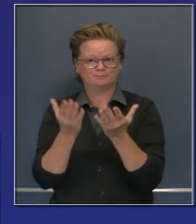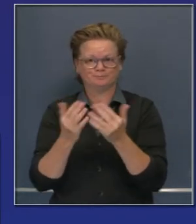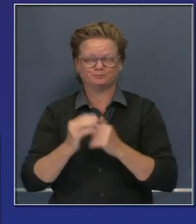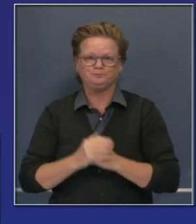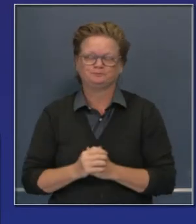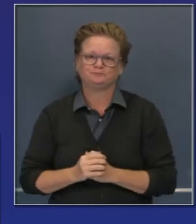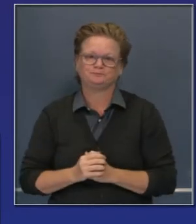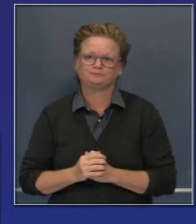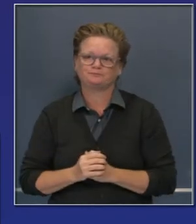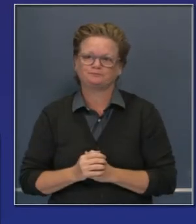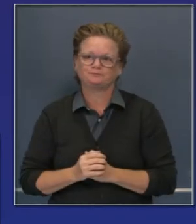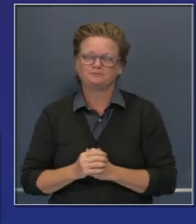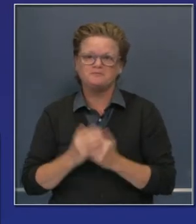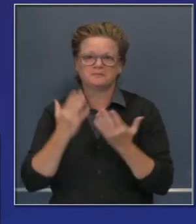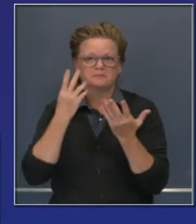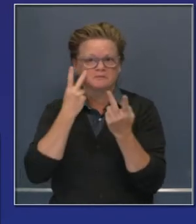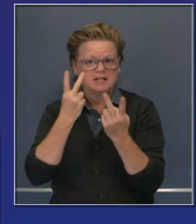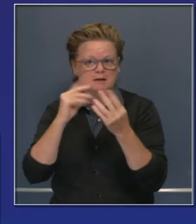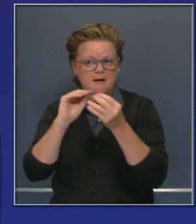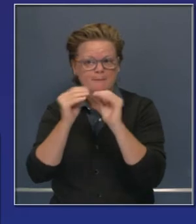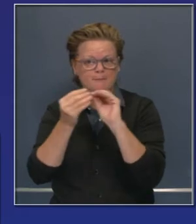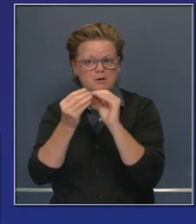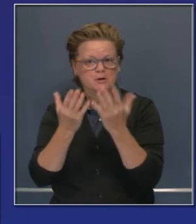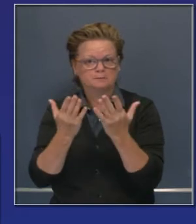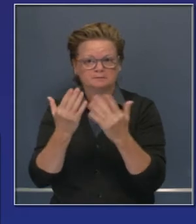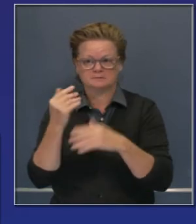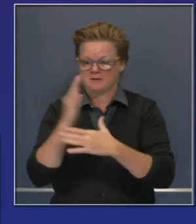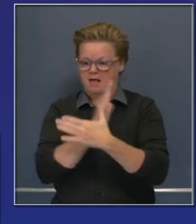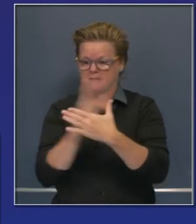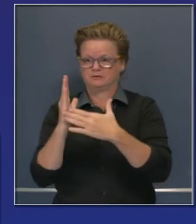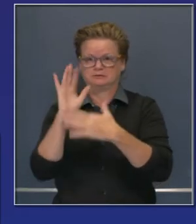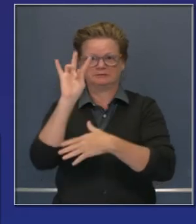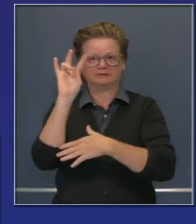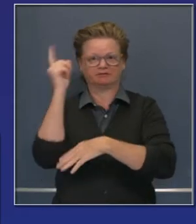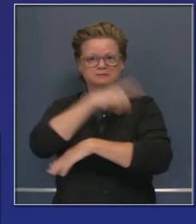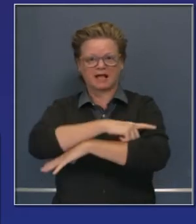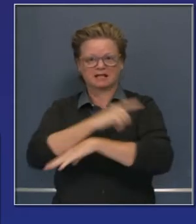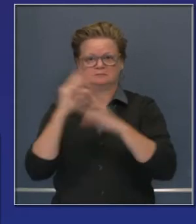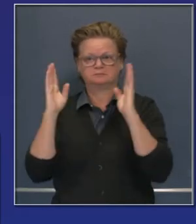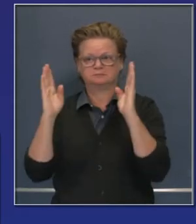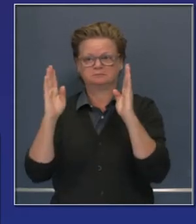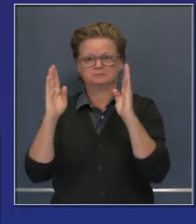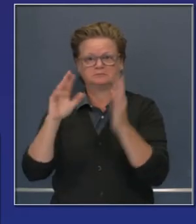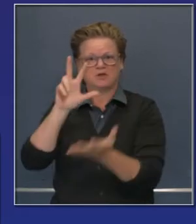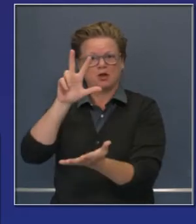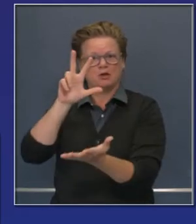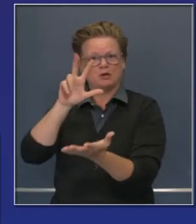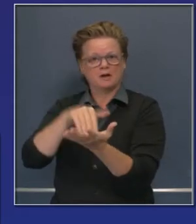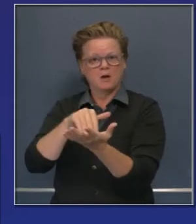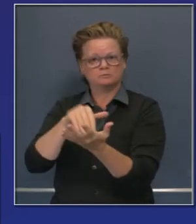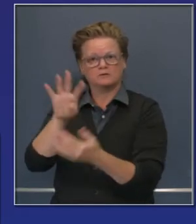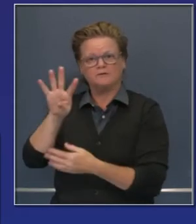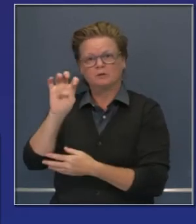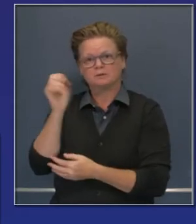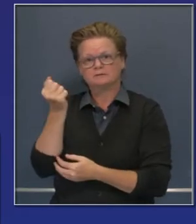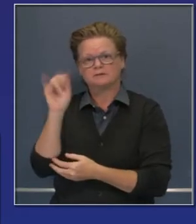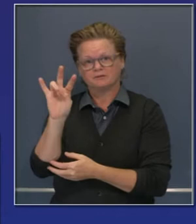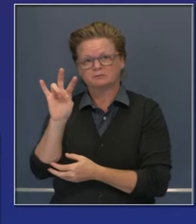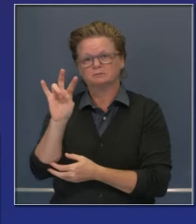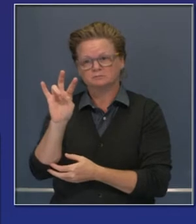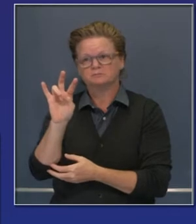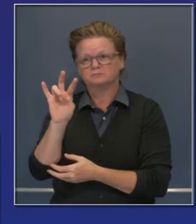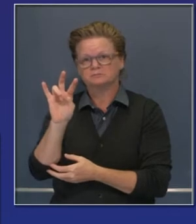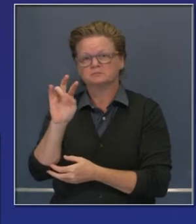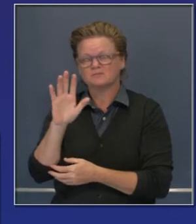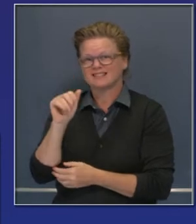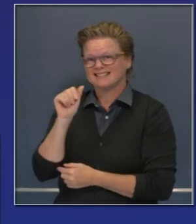al virus corona. Pueden ver aquí el promedio de 7 días, promedio de 3,294 en la semana del 20 de